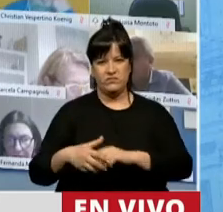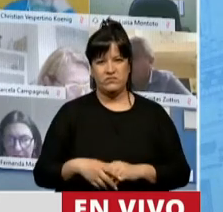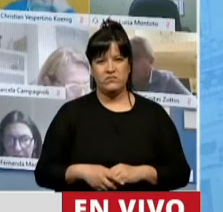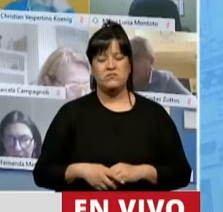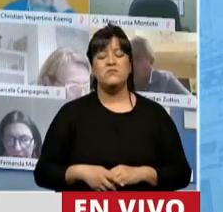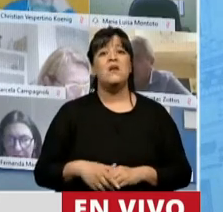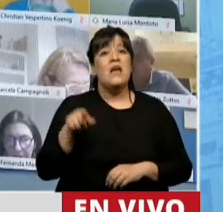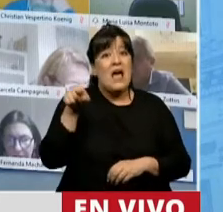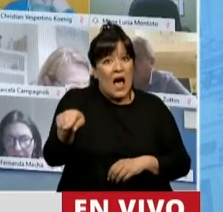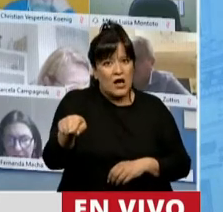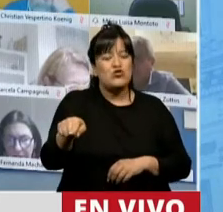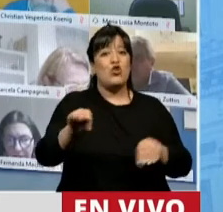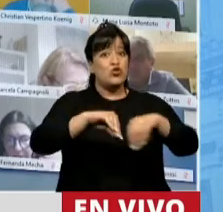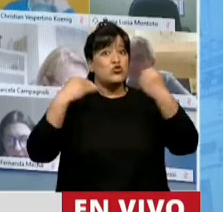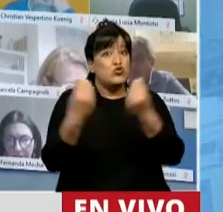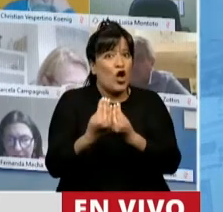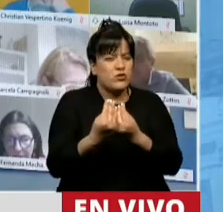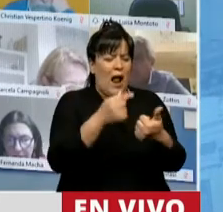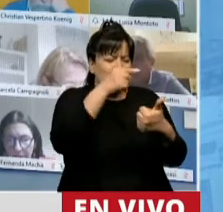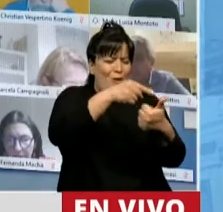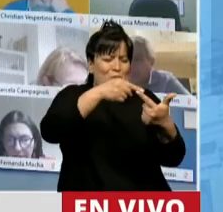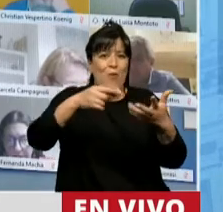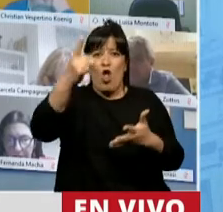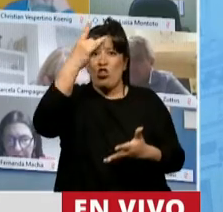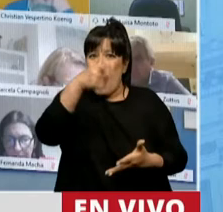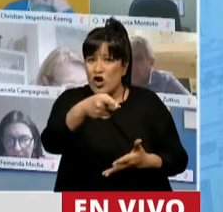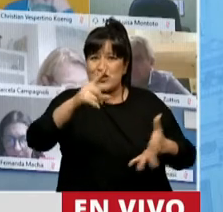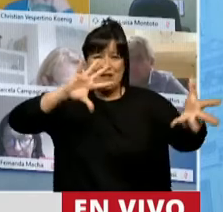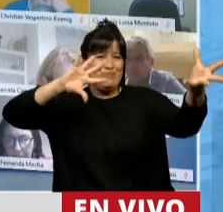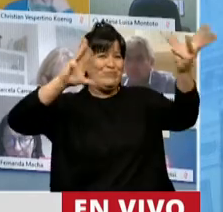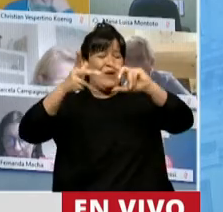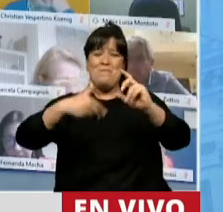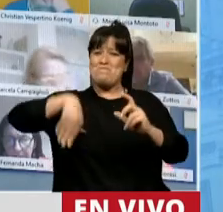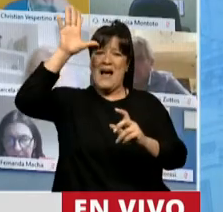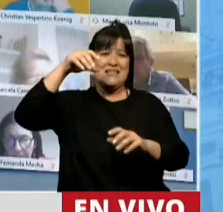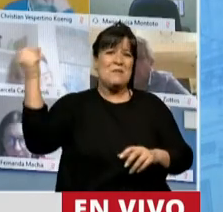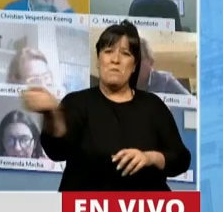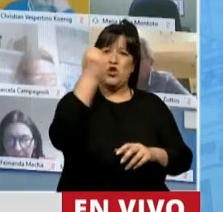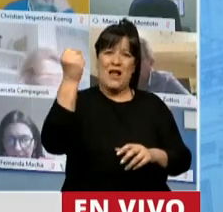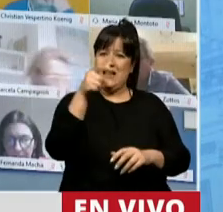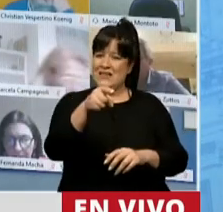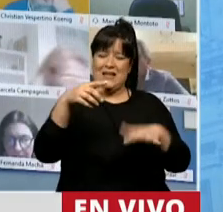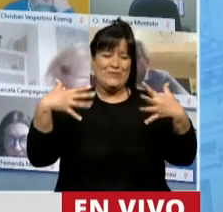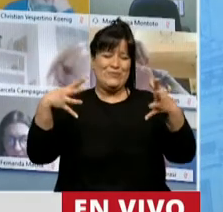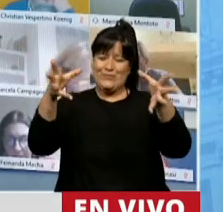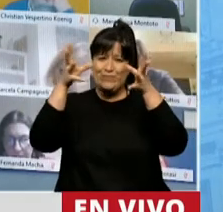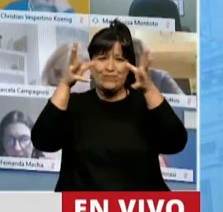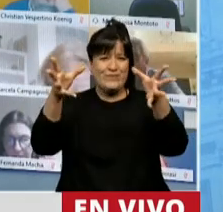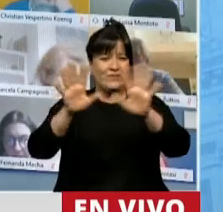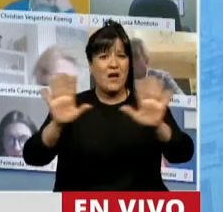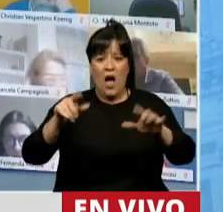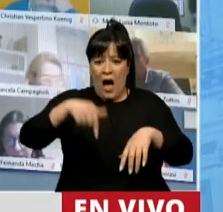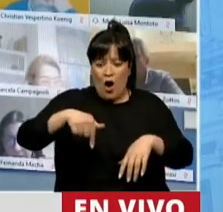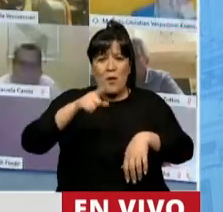Estos son los doce desastres ambientales ecológicos más significativos y que ocurren en un